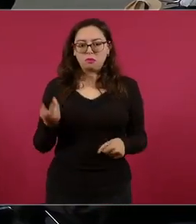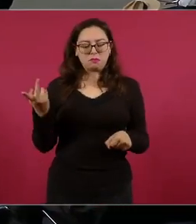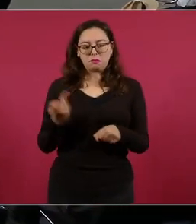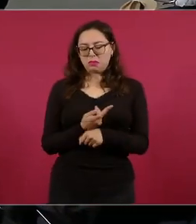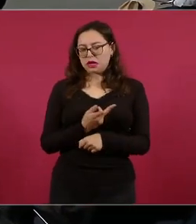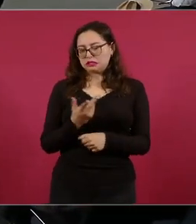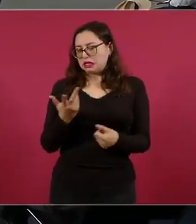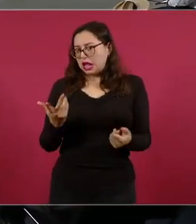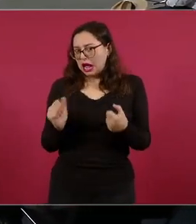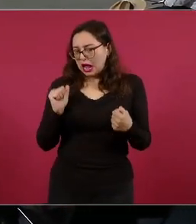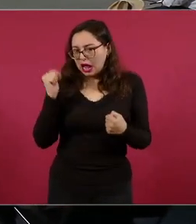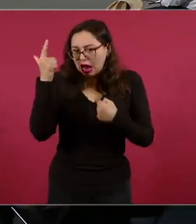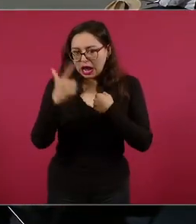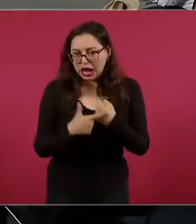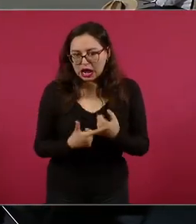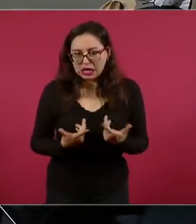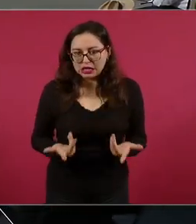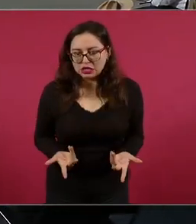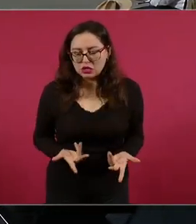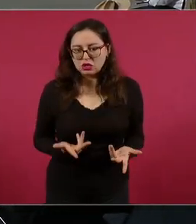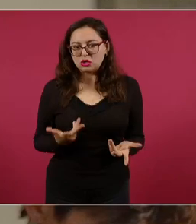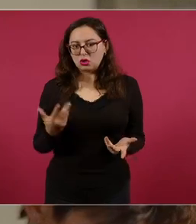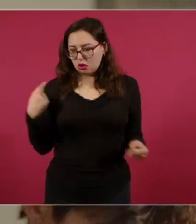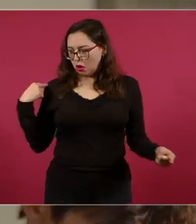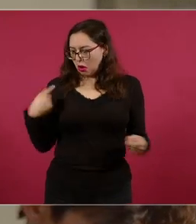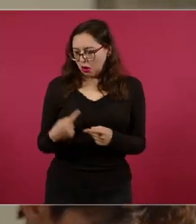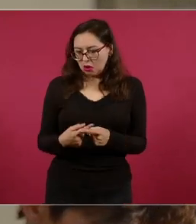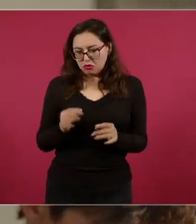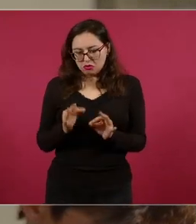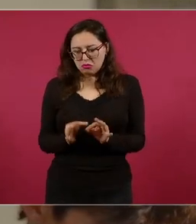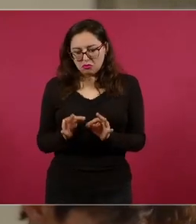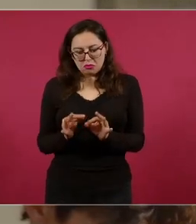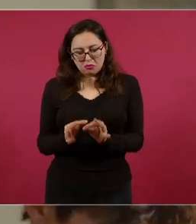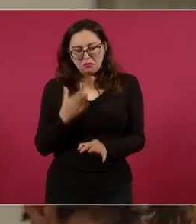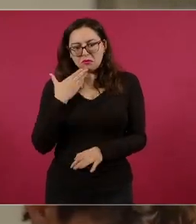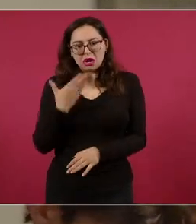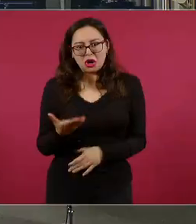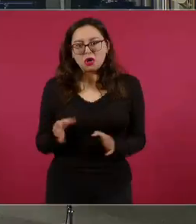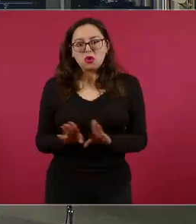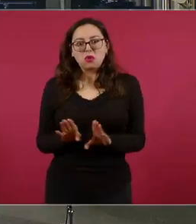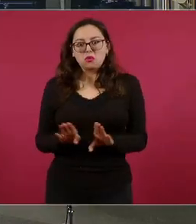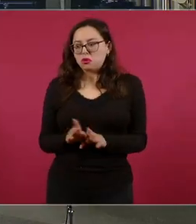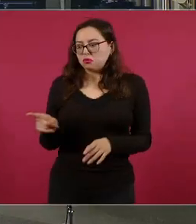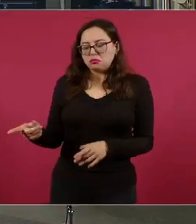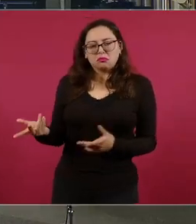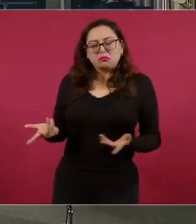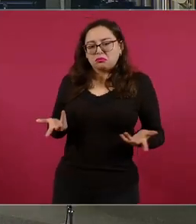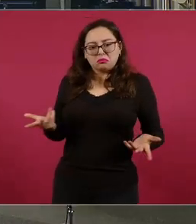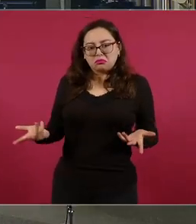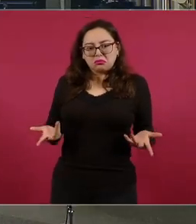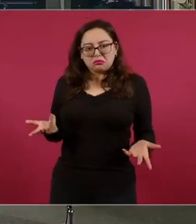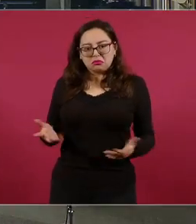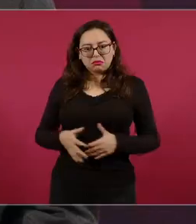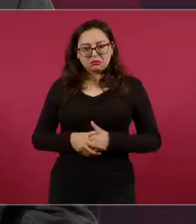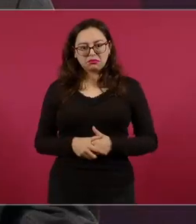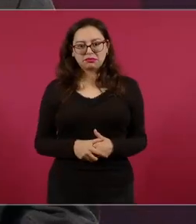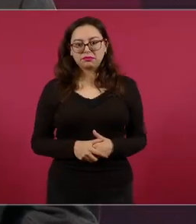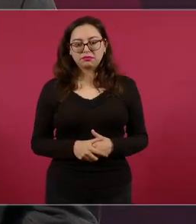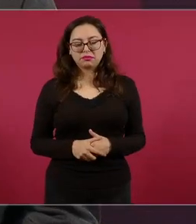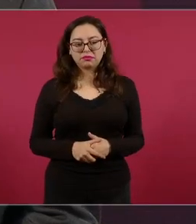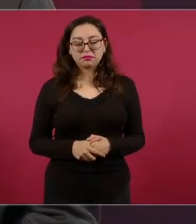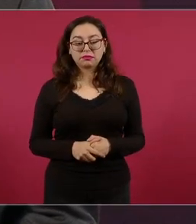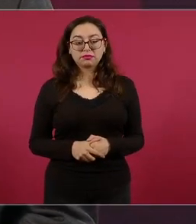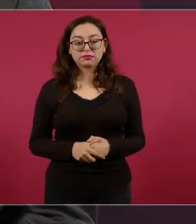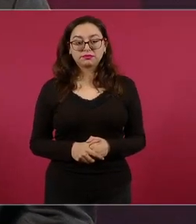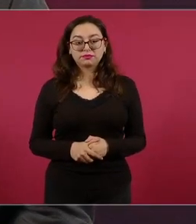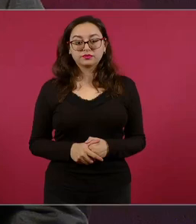equilibrio fiscal que actualmente tenemos? Mire, la